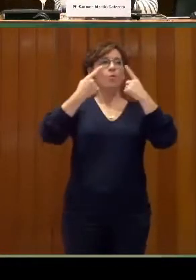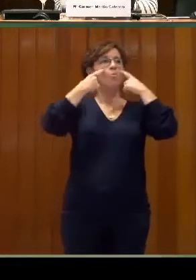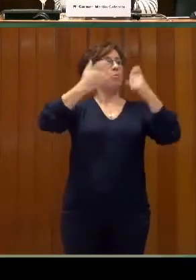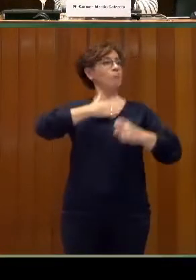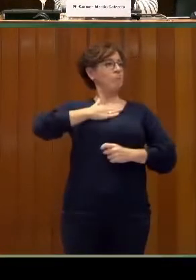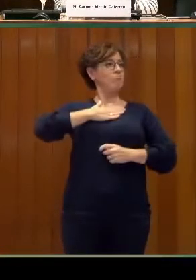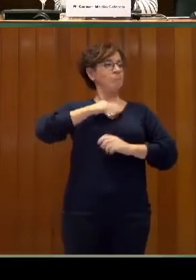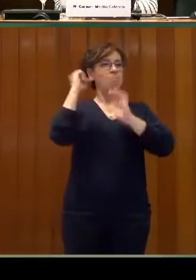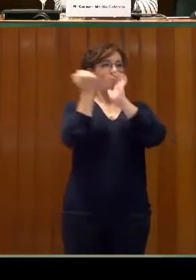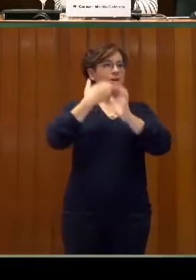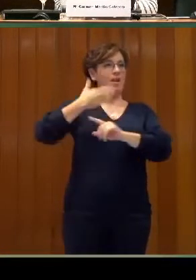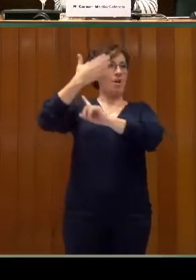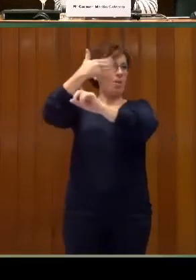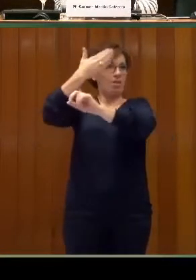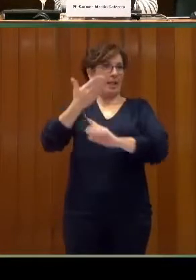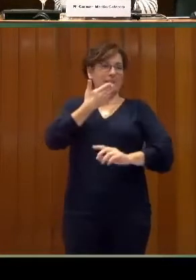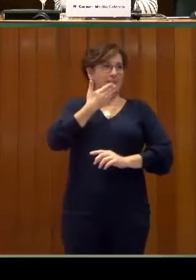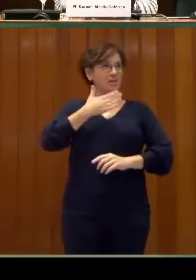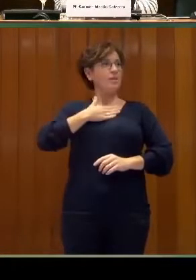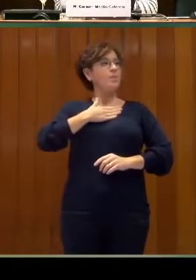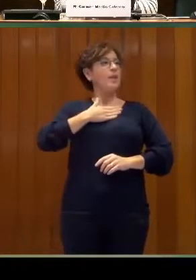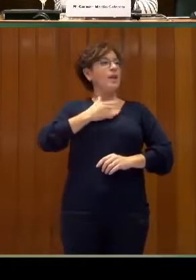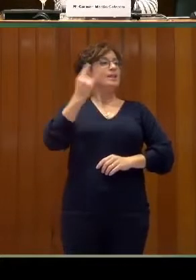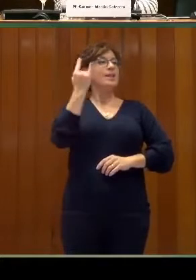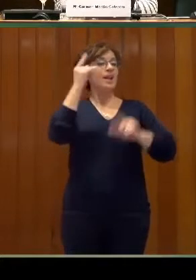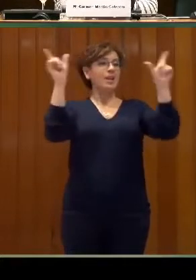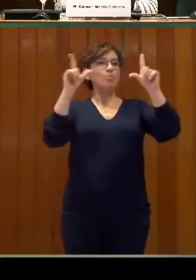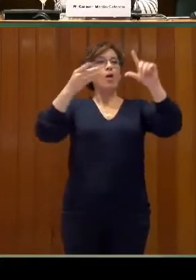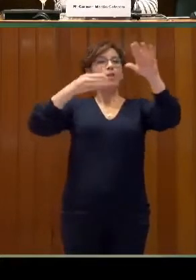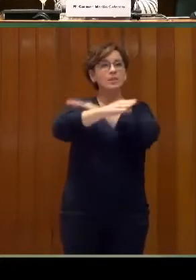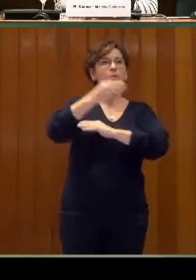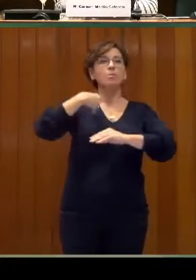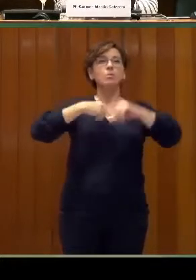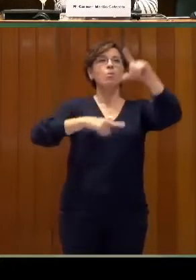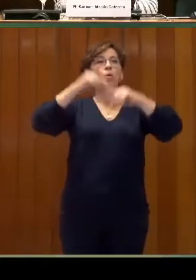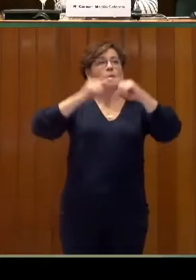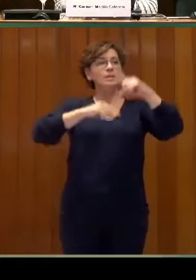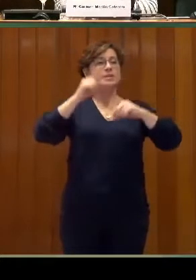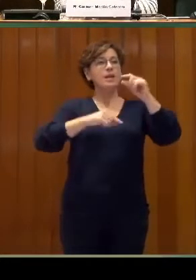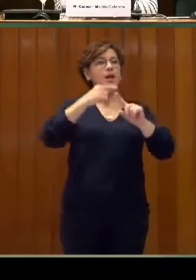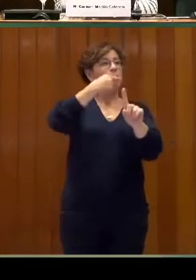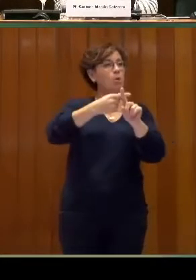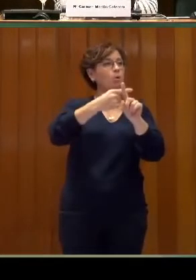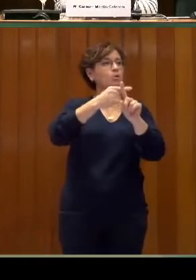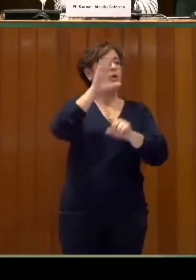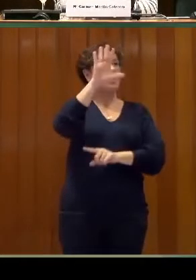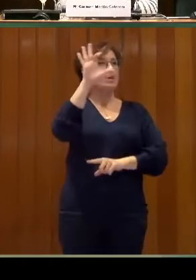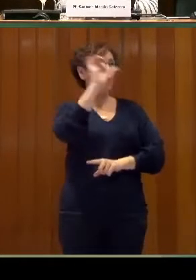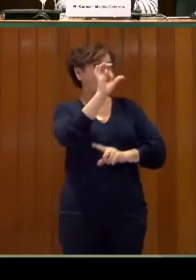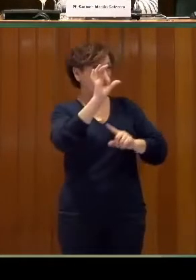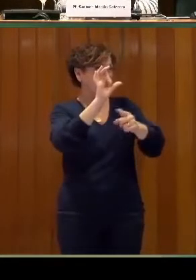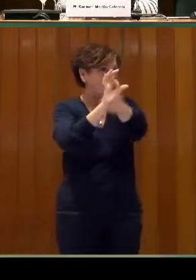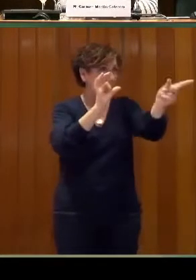es la televisión accesible Movistar Plus 5S, que no sé si algunos de vosotros lo conocéis, Los Cinco Sentidos,